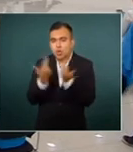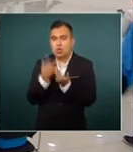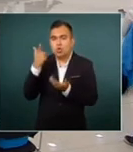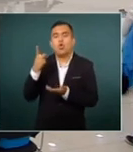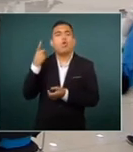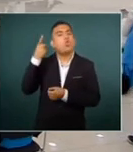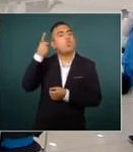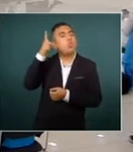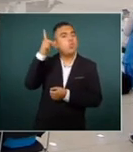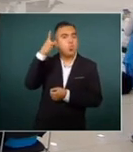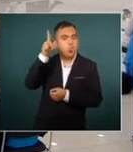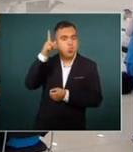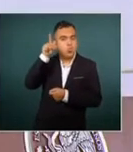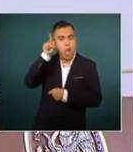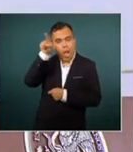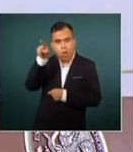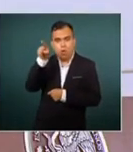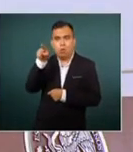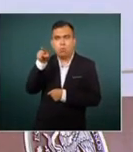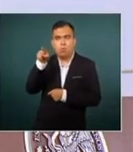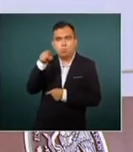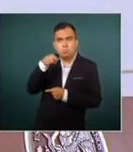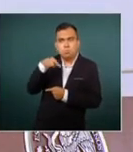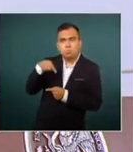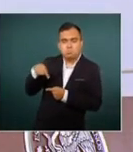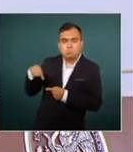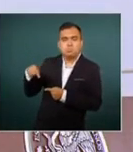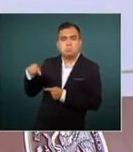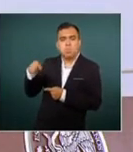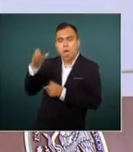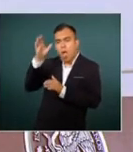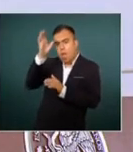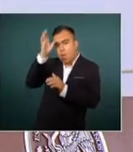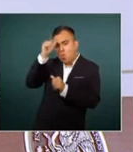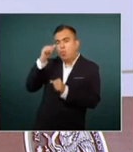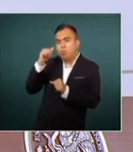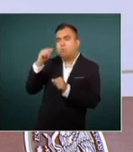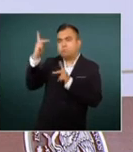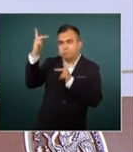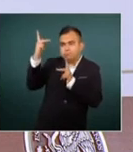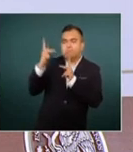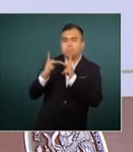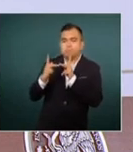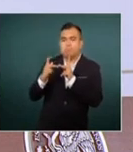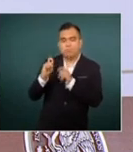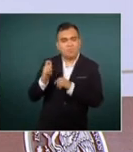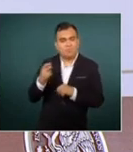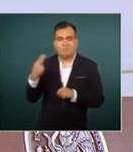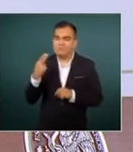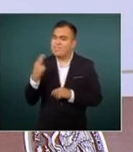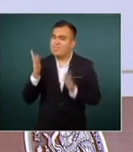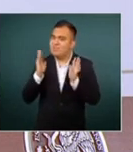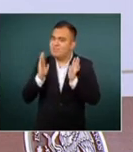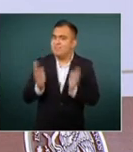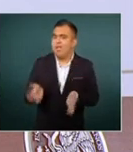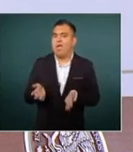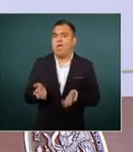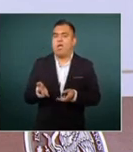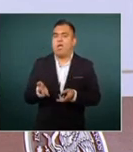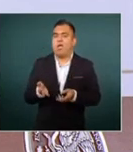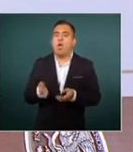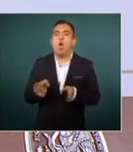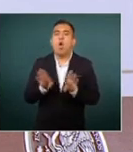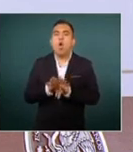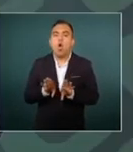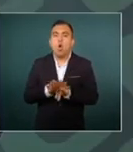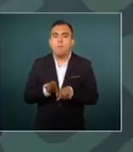y coincidíamos en esta visión que llegó el momento de dar un paso hacia adelante y decir cómo lo